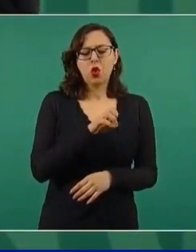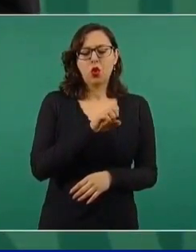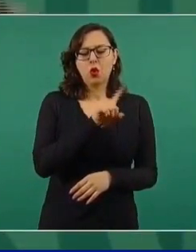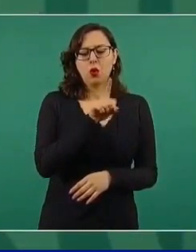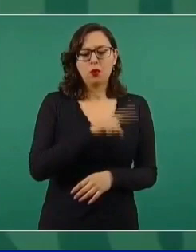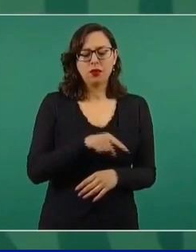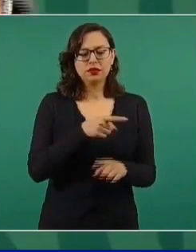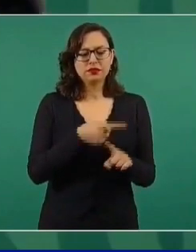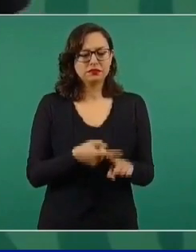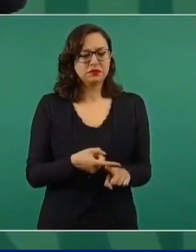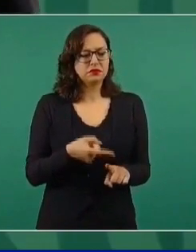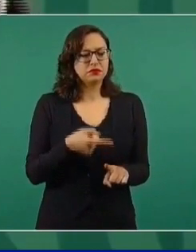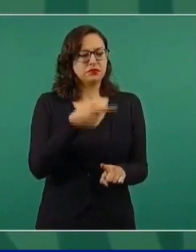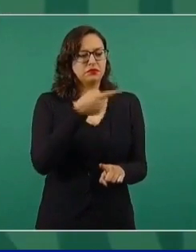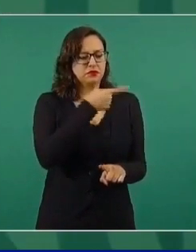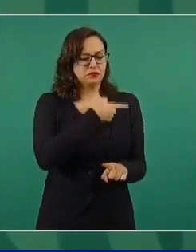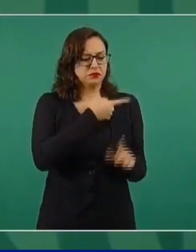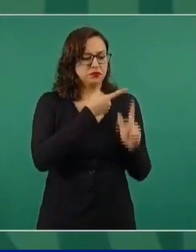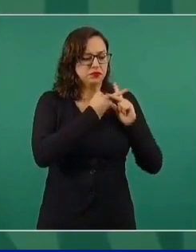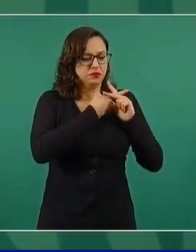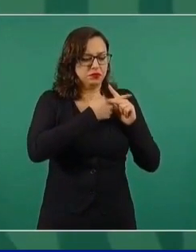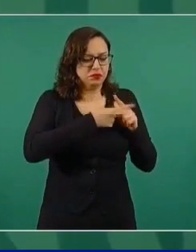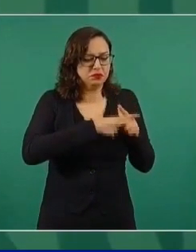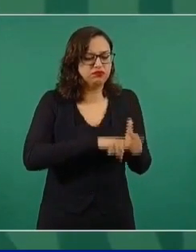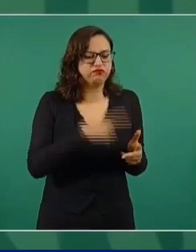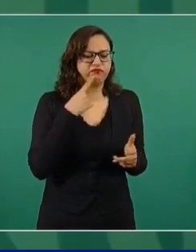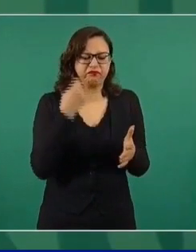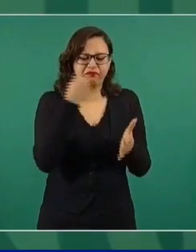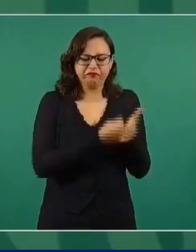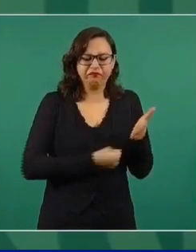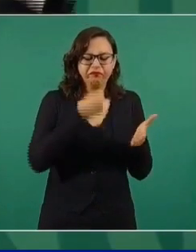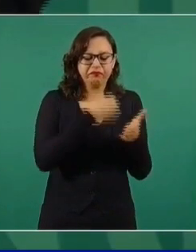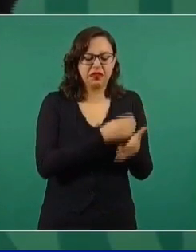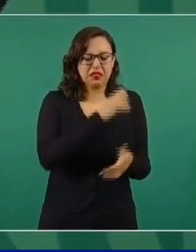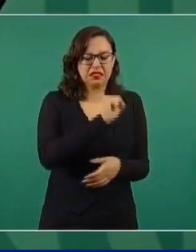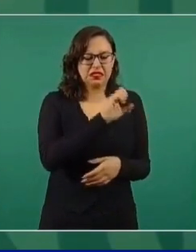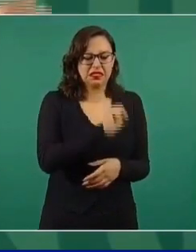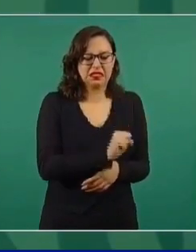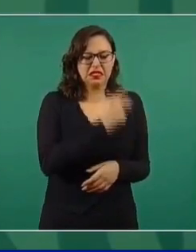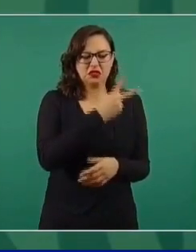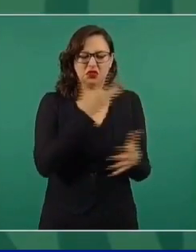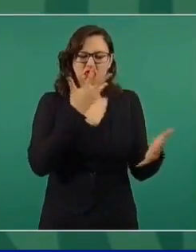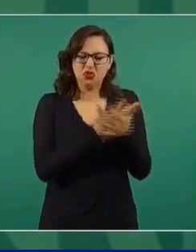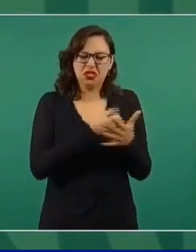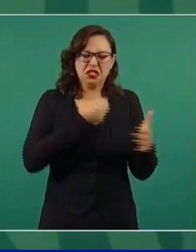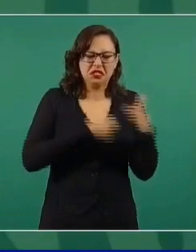de la lucha del 68 estuvo en la cárcel. ¿De dónde viene Cuadri?